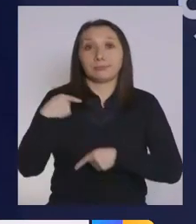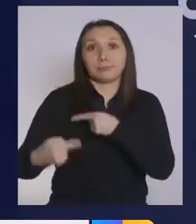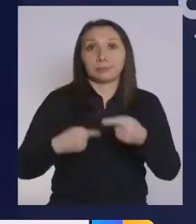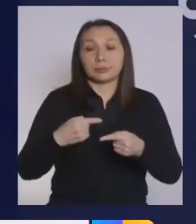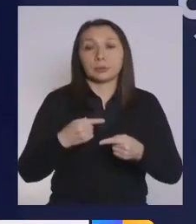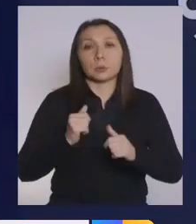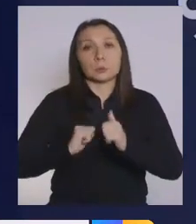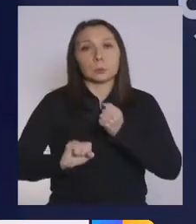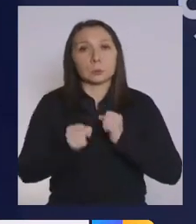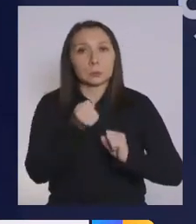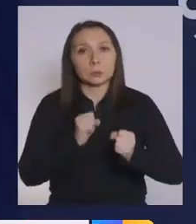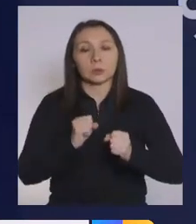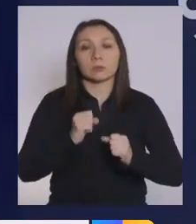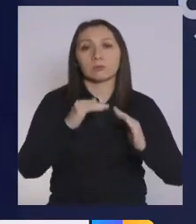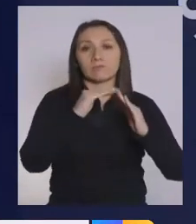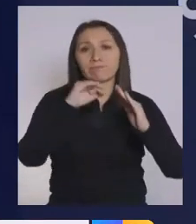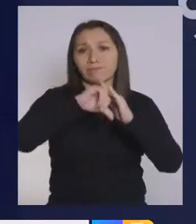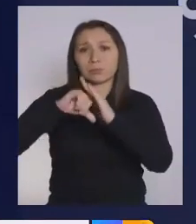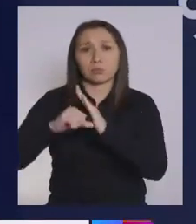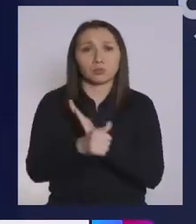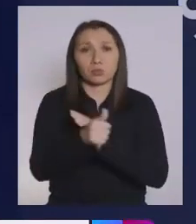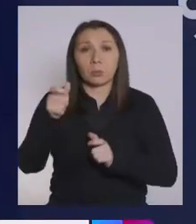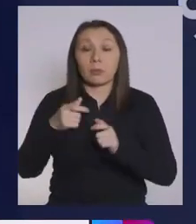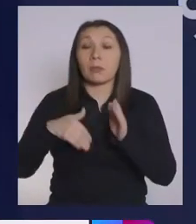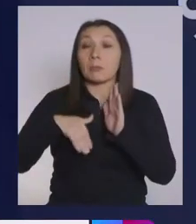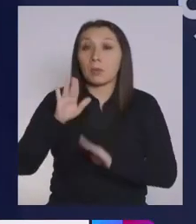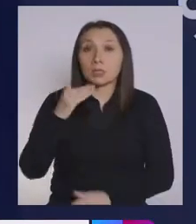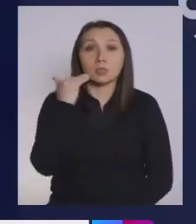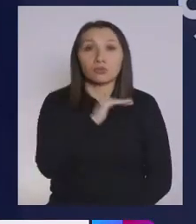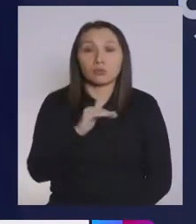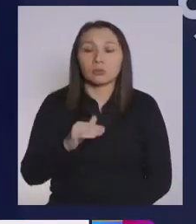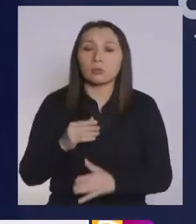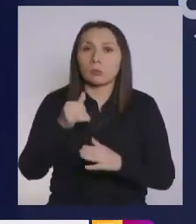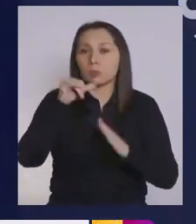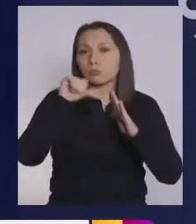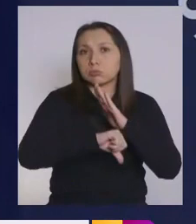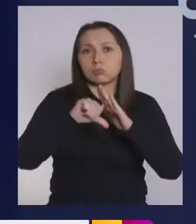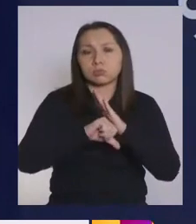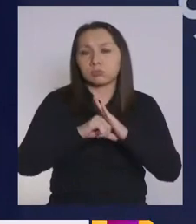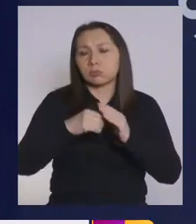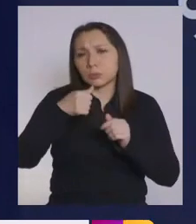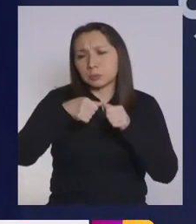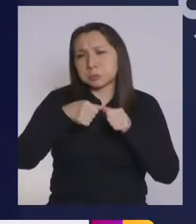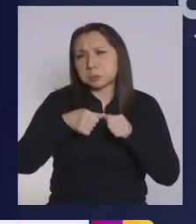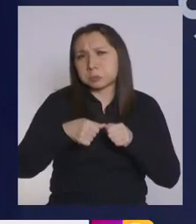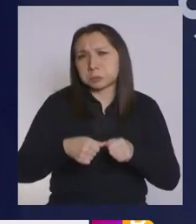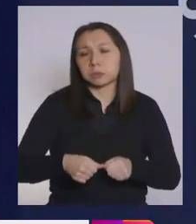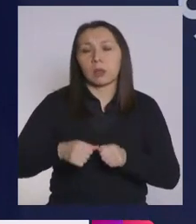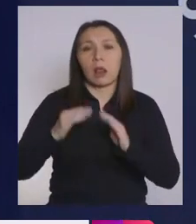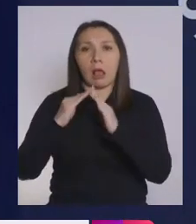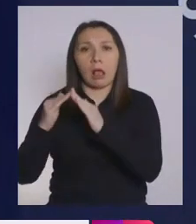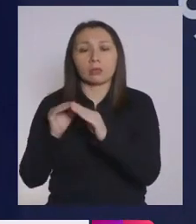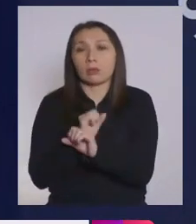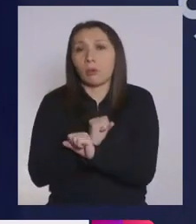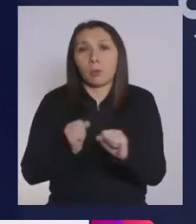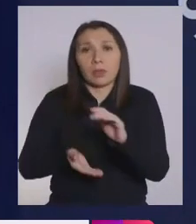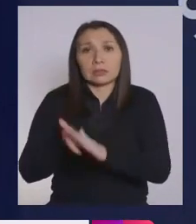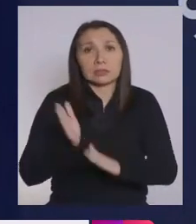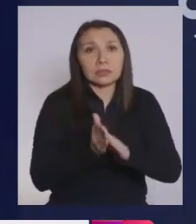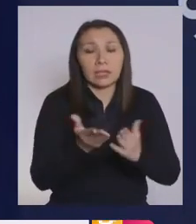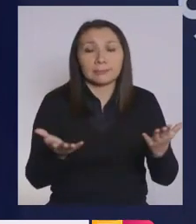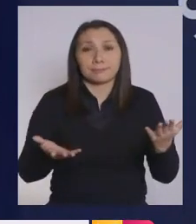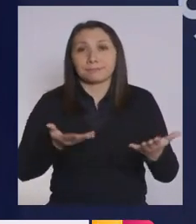la cuarentena en todas las personas, pero particularmente en los niños que llevan mucho tiempo encerrados en sus casas sin poder salir.